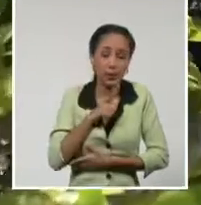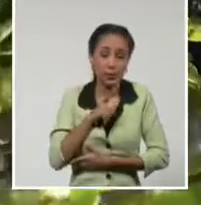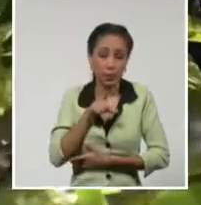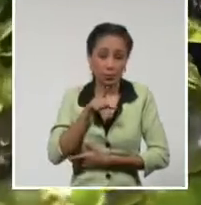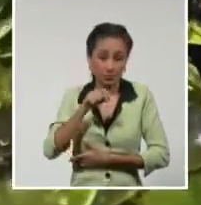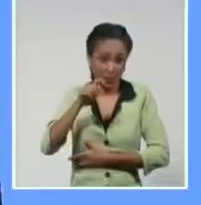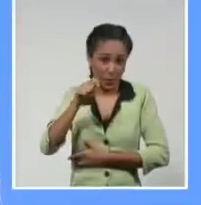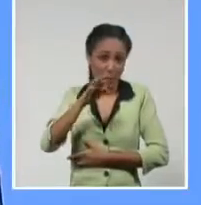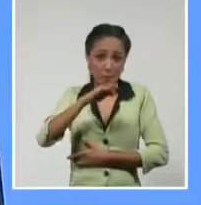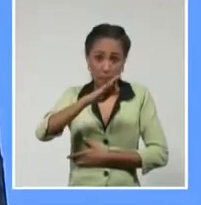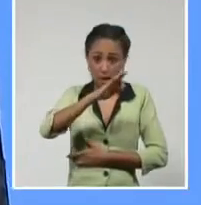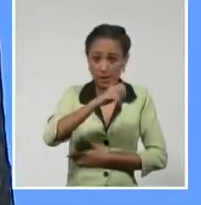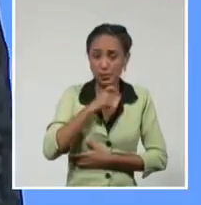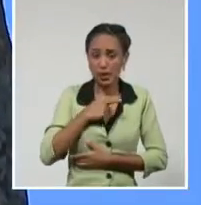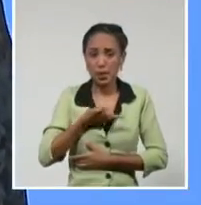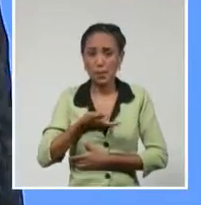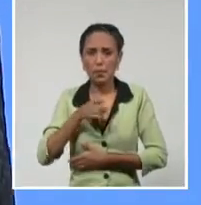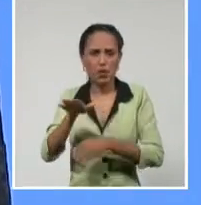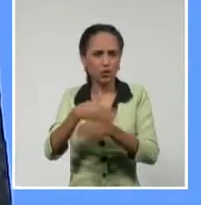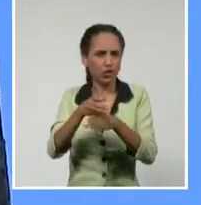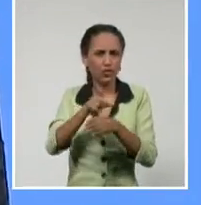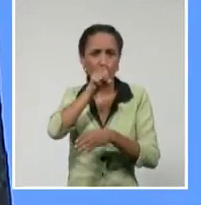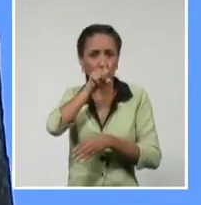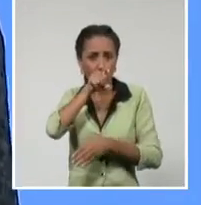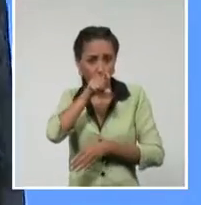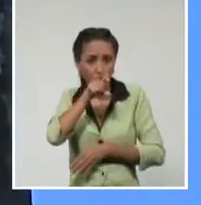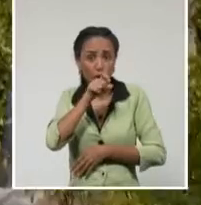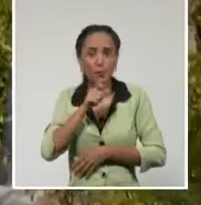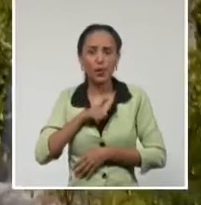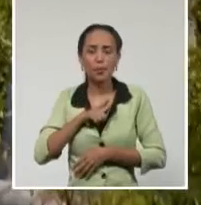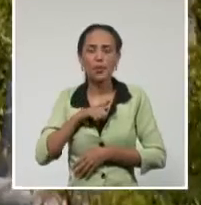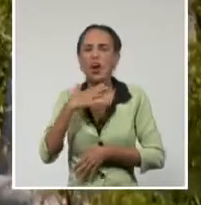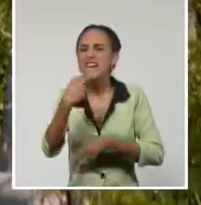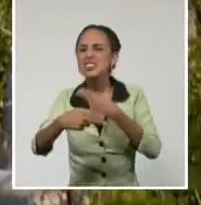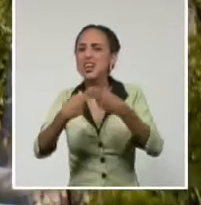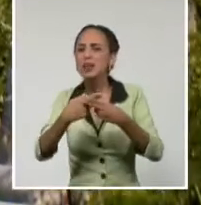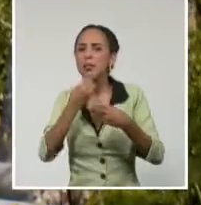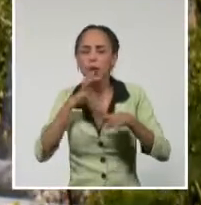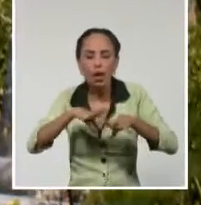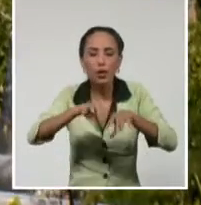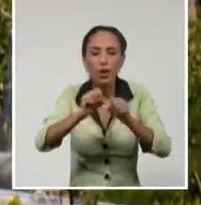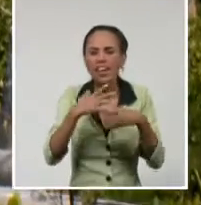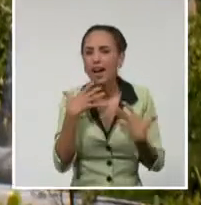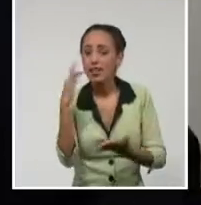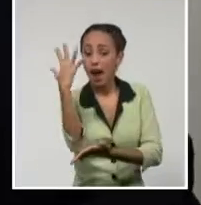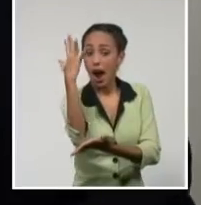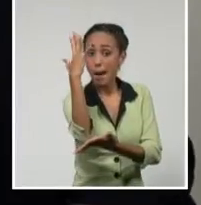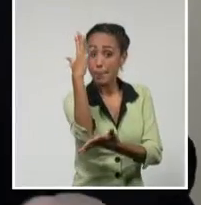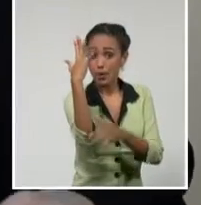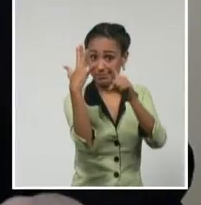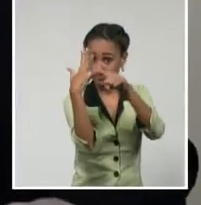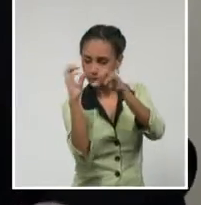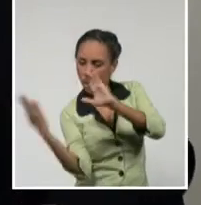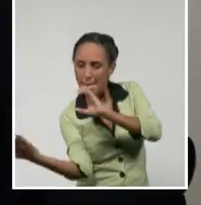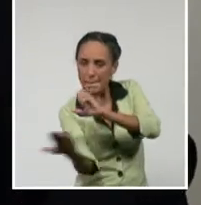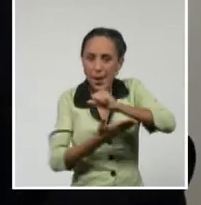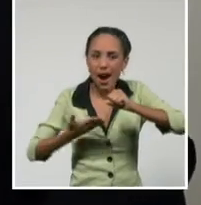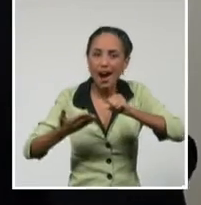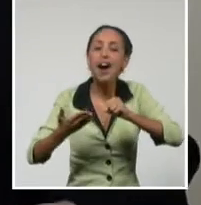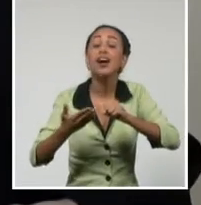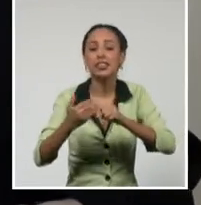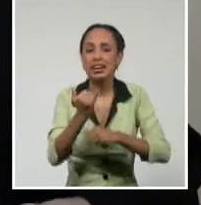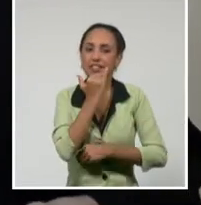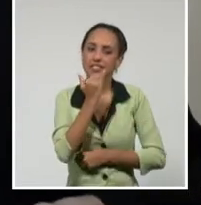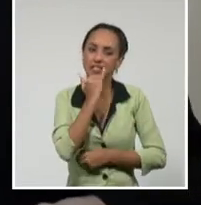por ejemplo, becotorras o cateyes, se cortan los árboles o las palmas que albergan los nidos. Sin embargo, velar por la